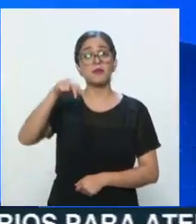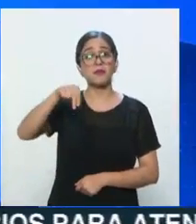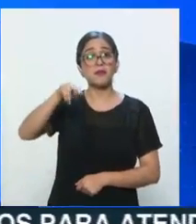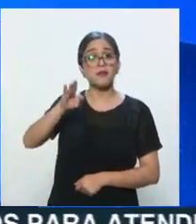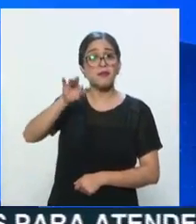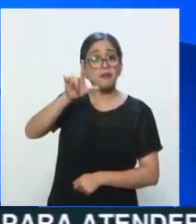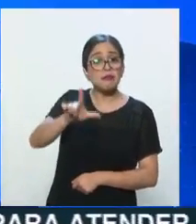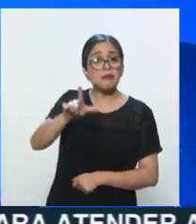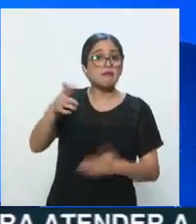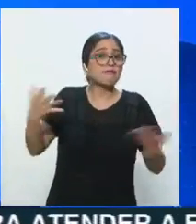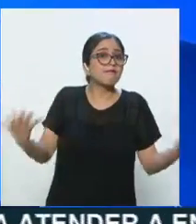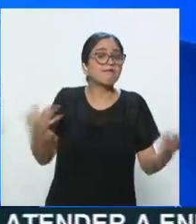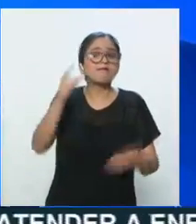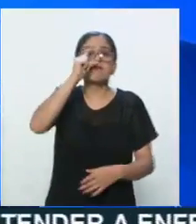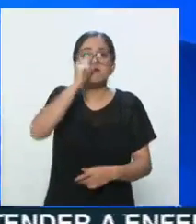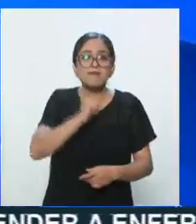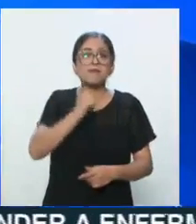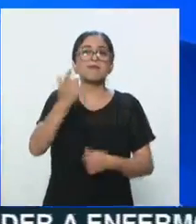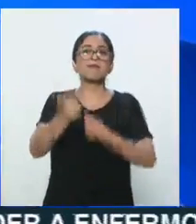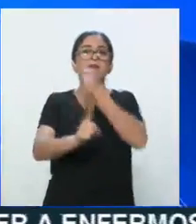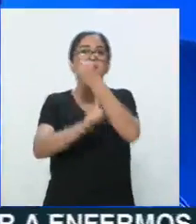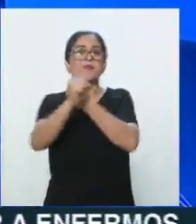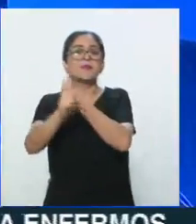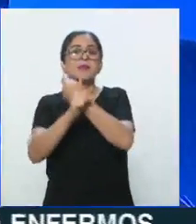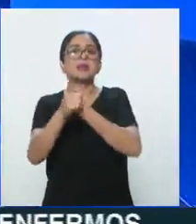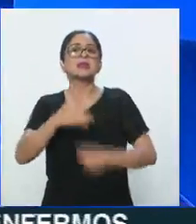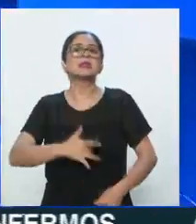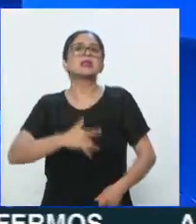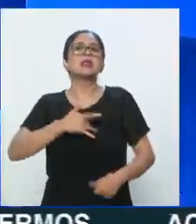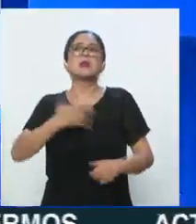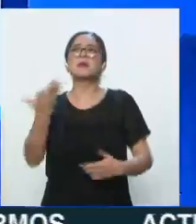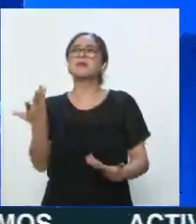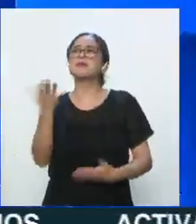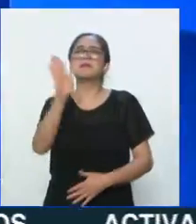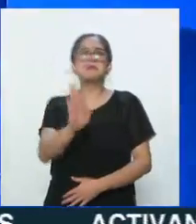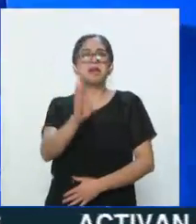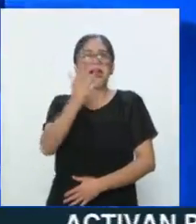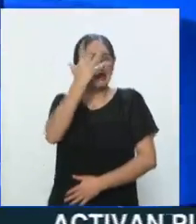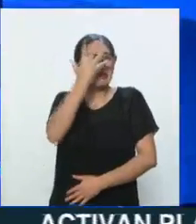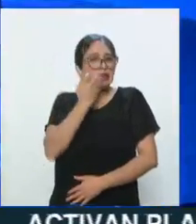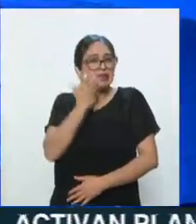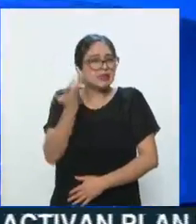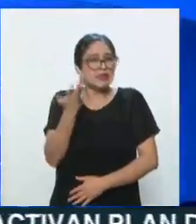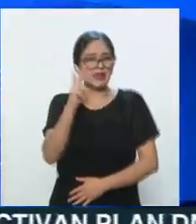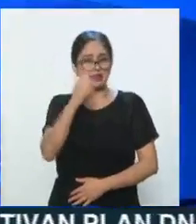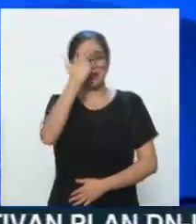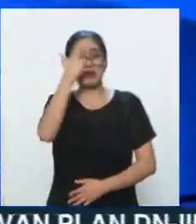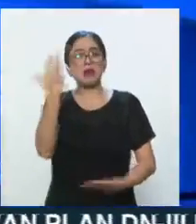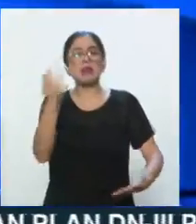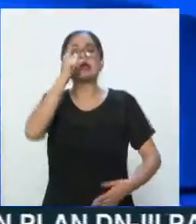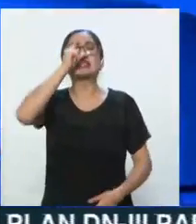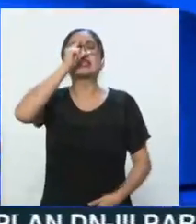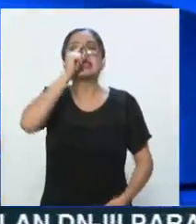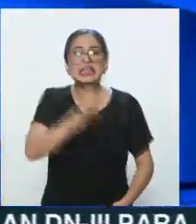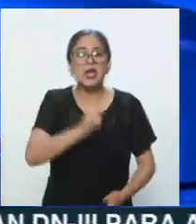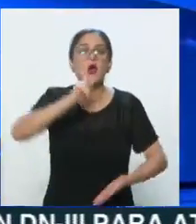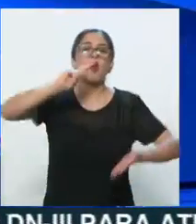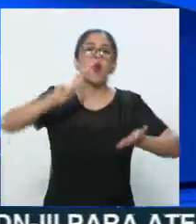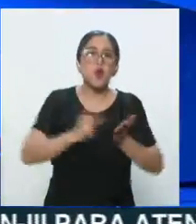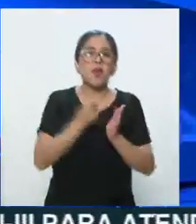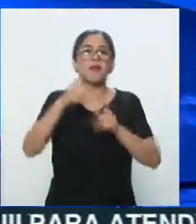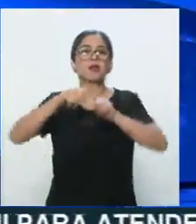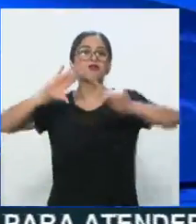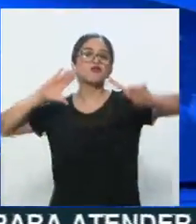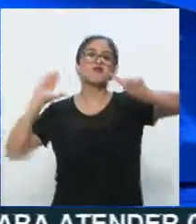de luto y ha estado triste. Al menos triste porque, bueno, ya lo vimos en el avance. No vamos a tener campaña de NFL